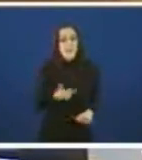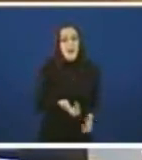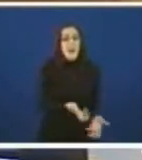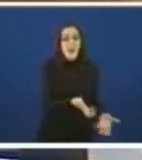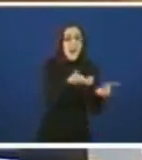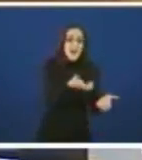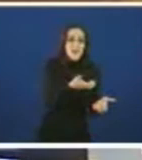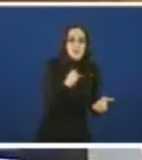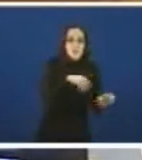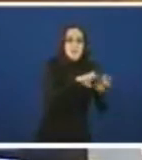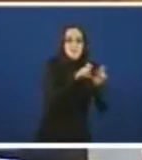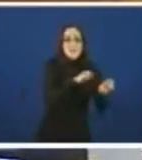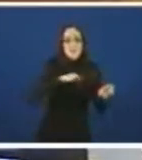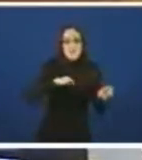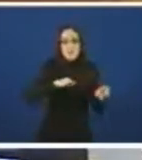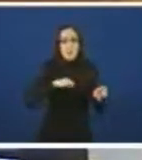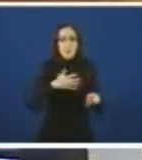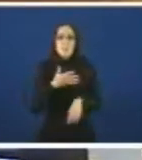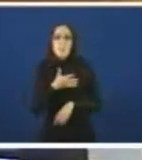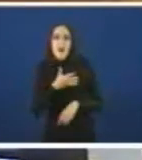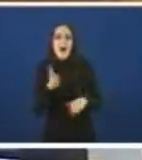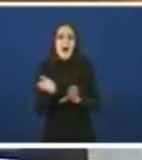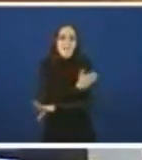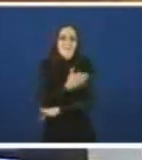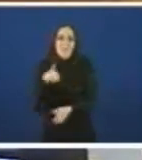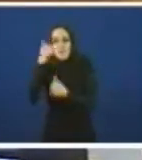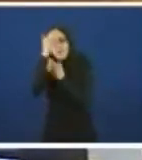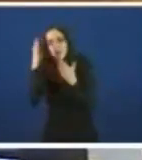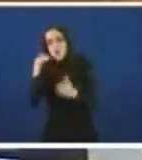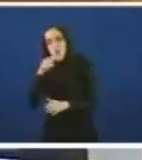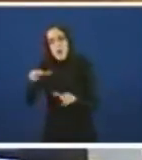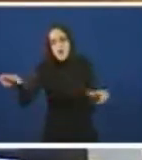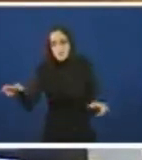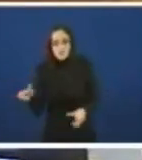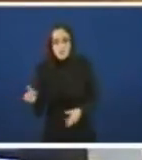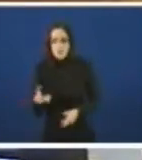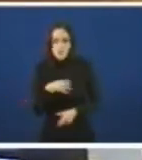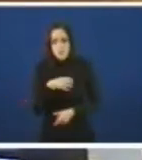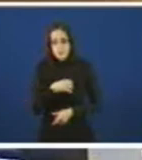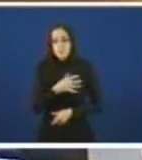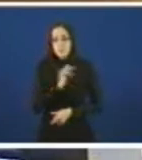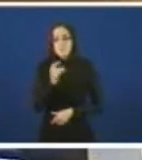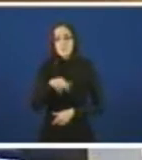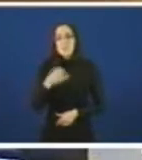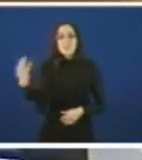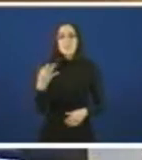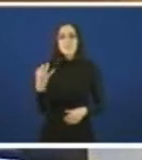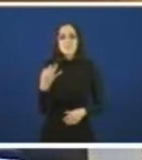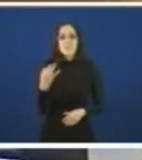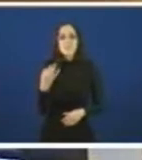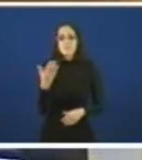atendida en igualdade de condicións no sistema público sanitario. Vai ter, señoría, señora consellera, 135